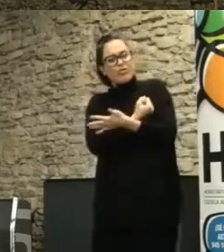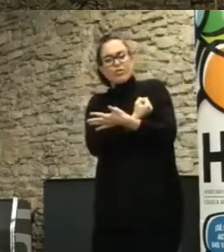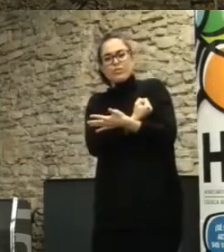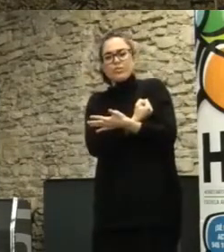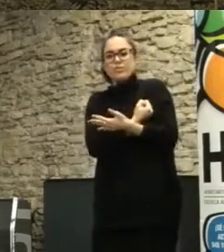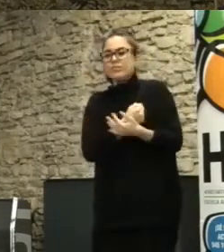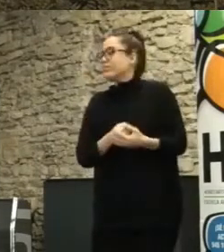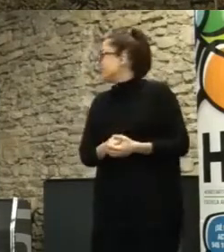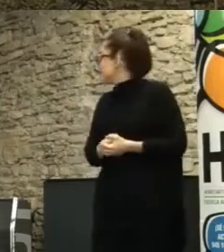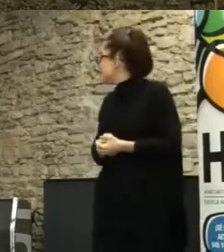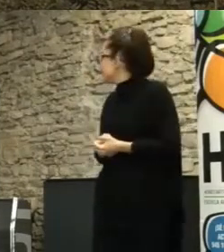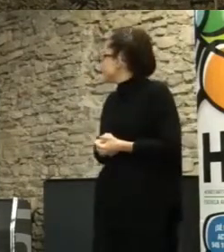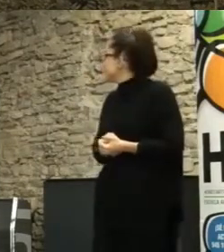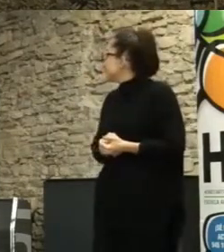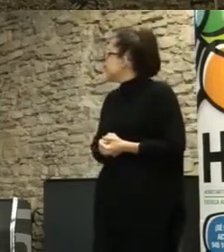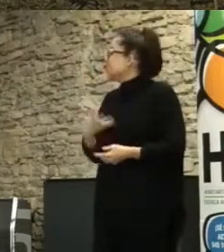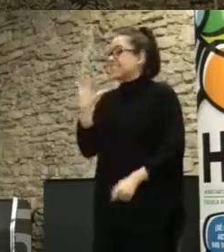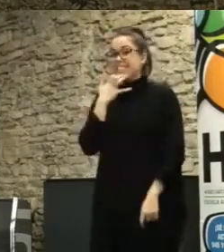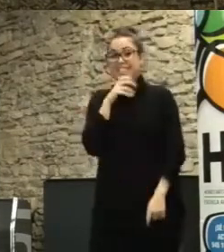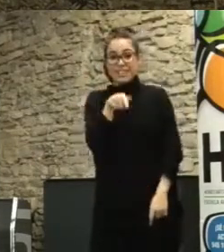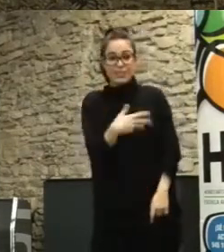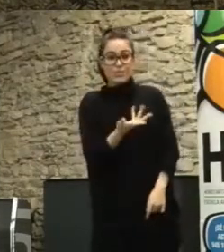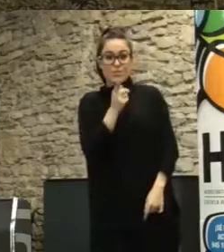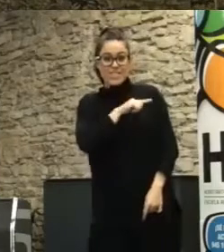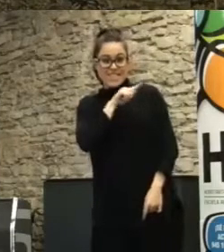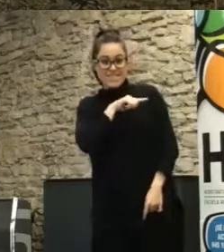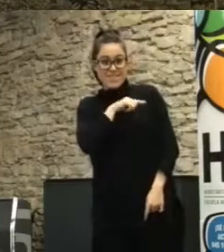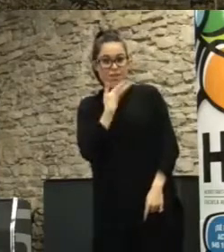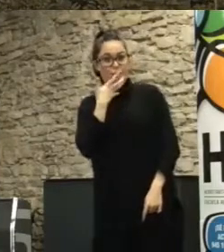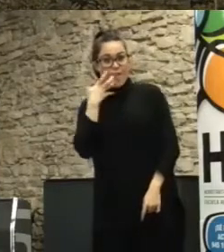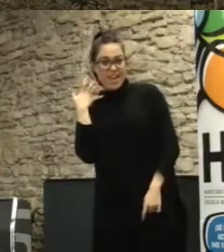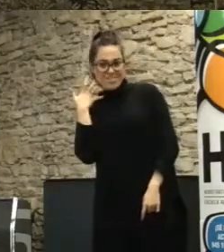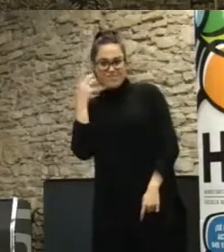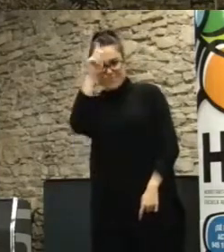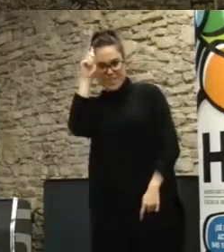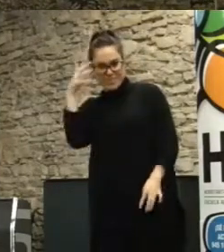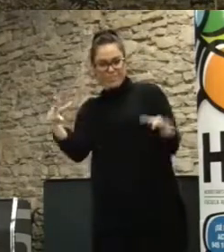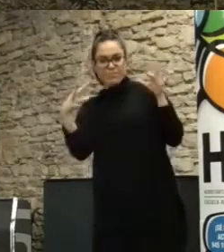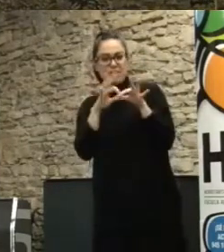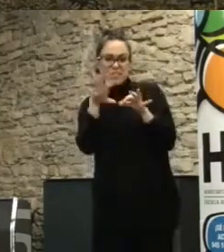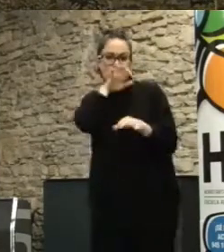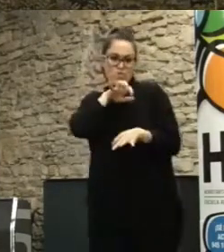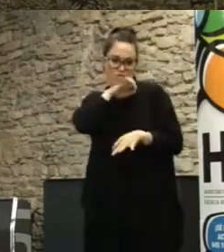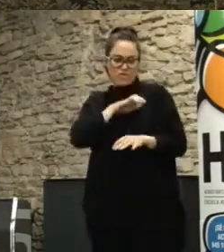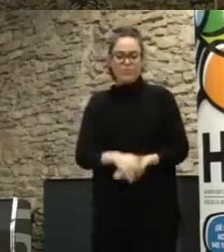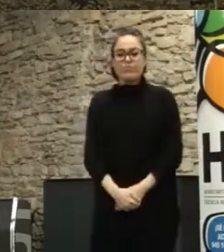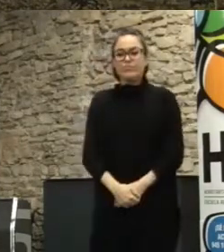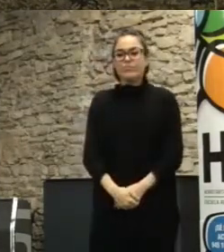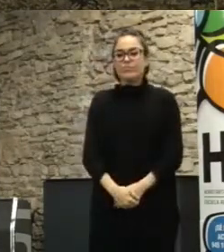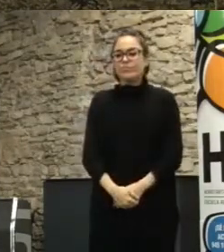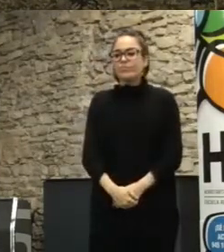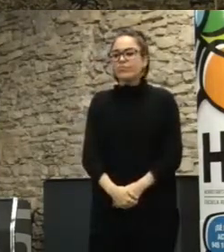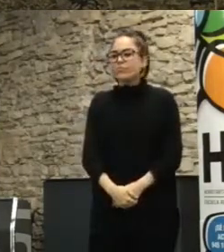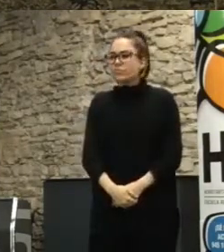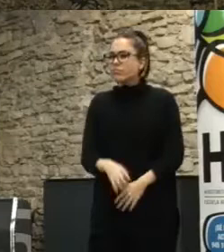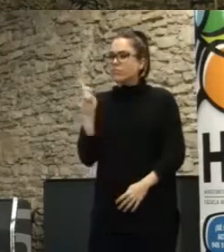gato, ahí jugando un poco lo de gato madrileño, etcétera, fue bastante curioso. Esto es un proyecto, que ayer lo comentaba en la